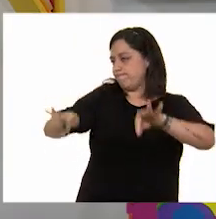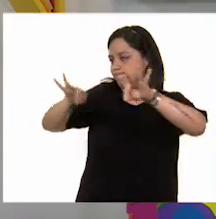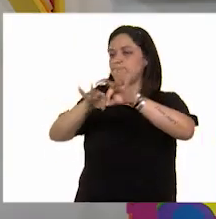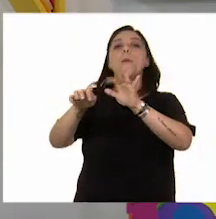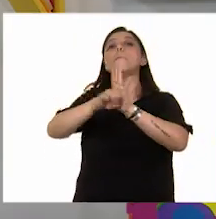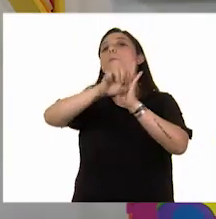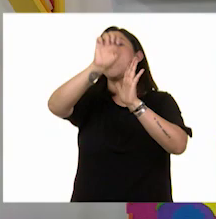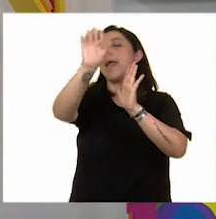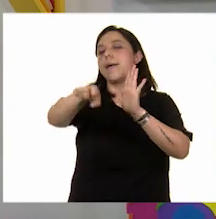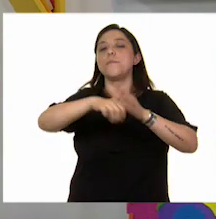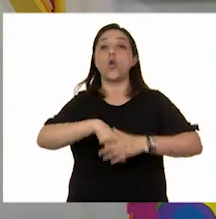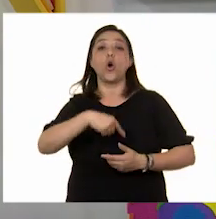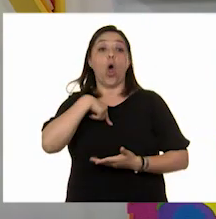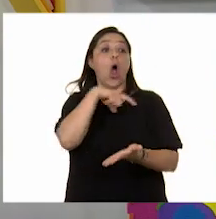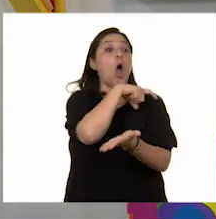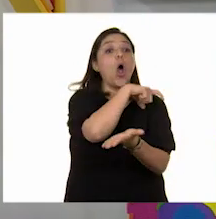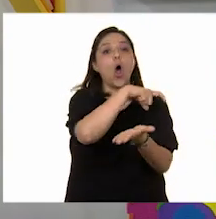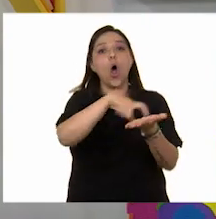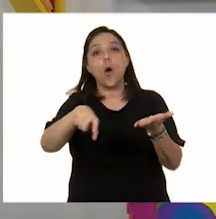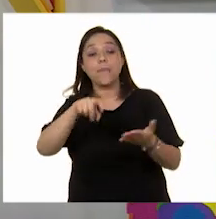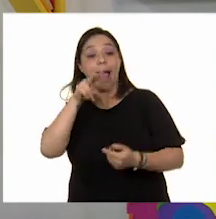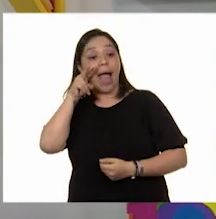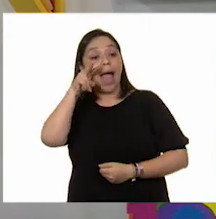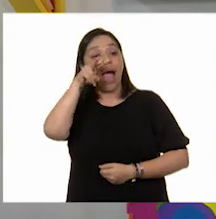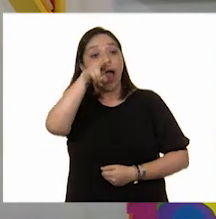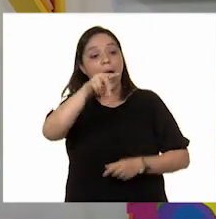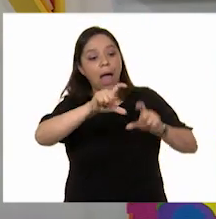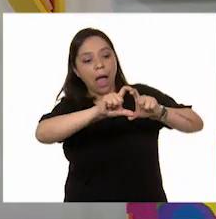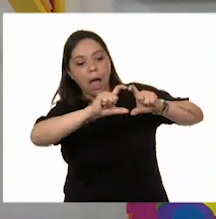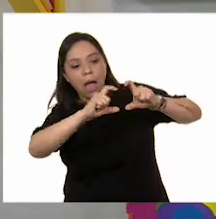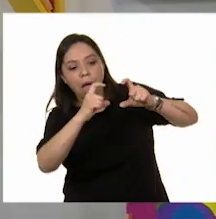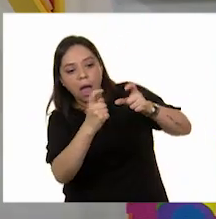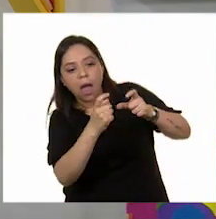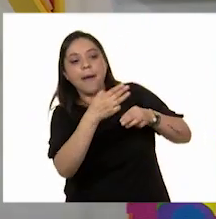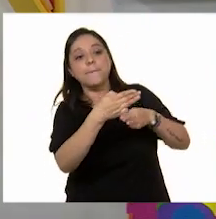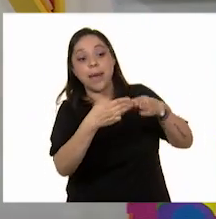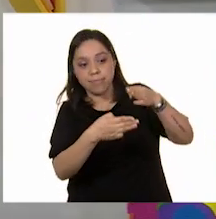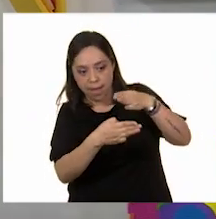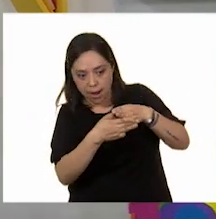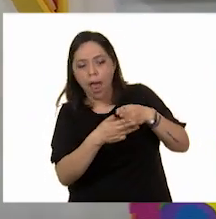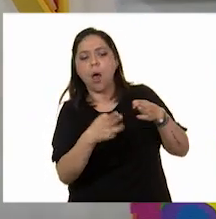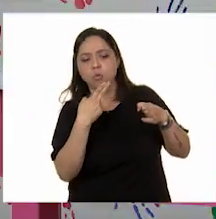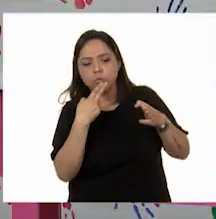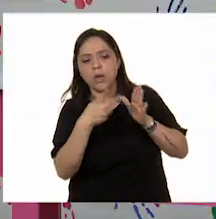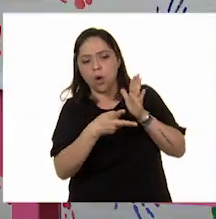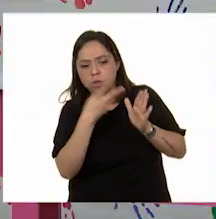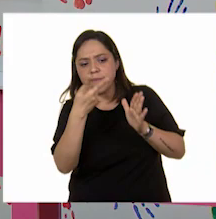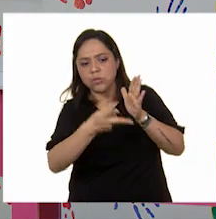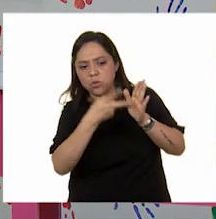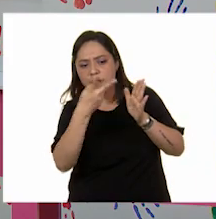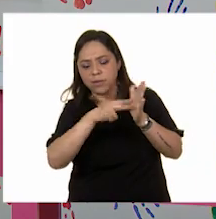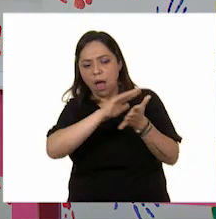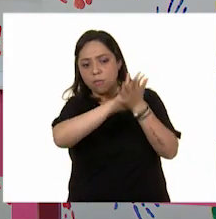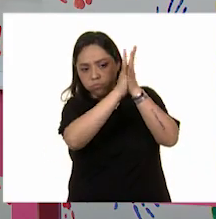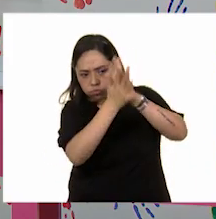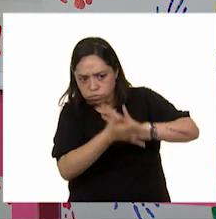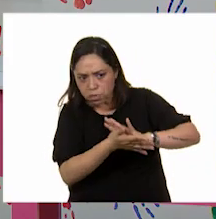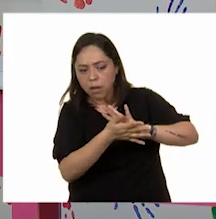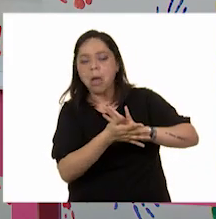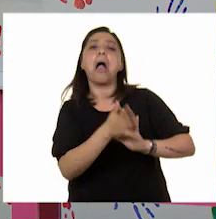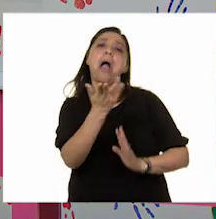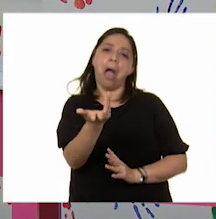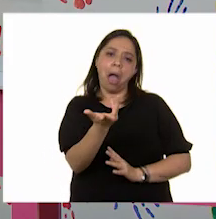algo que vamos a adquirir, es mejor llevarlo si es de un material reciclable. Ajá, claro, porque así se consumen